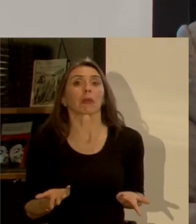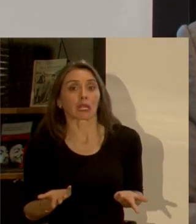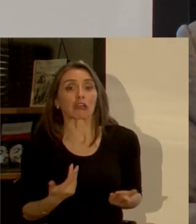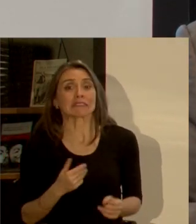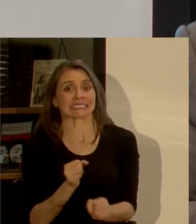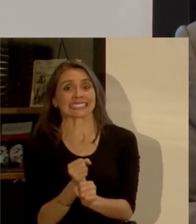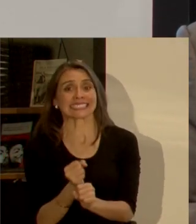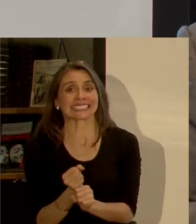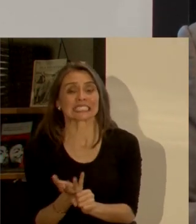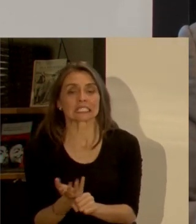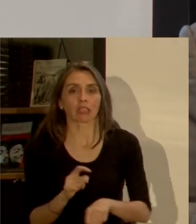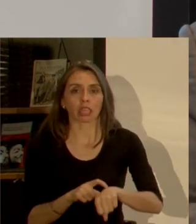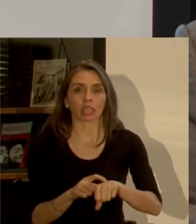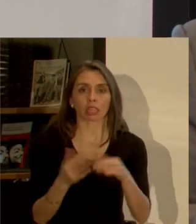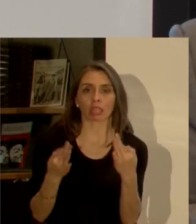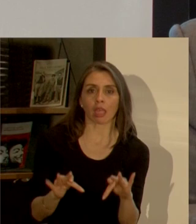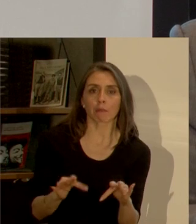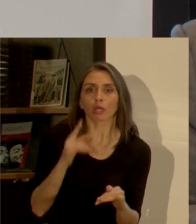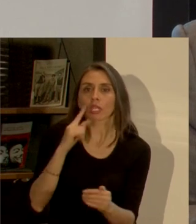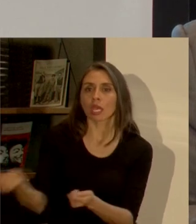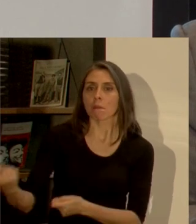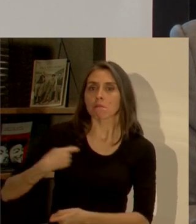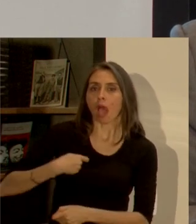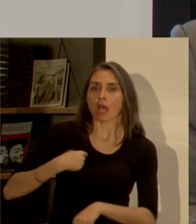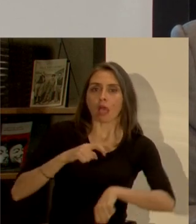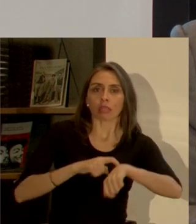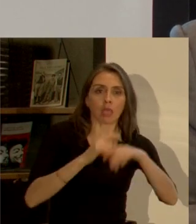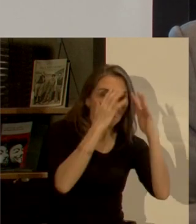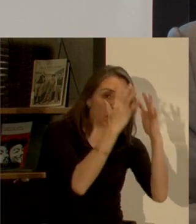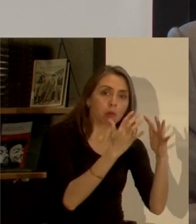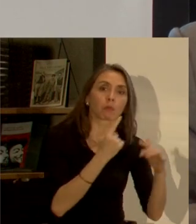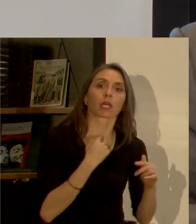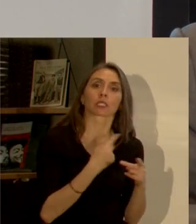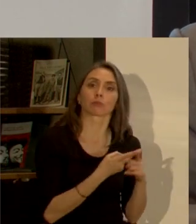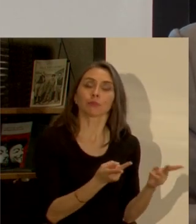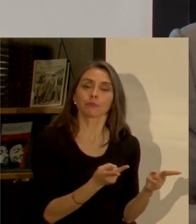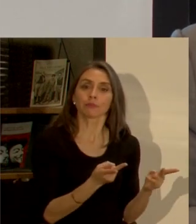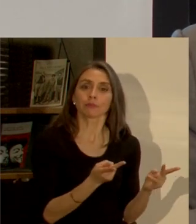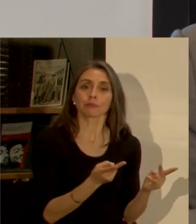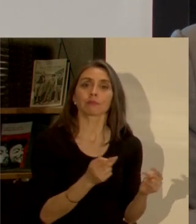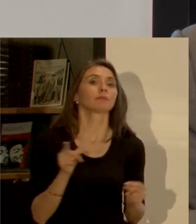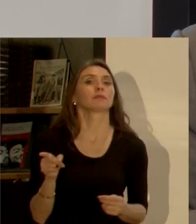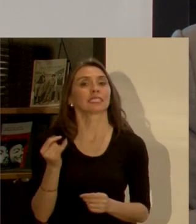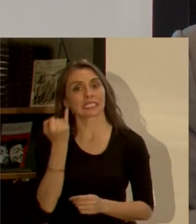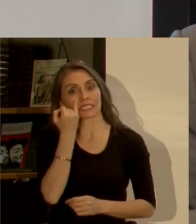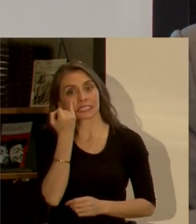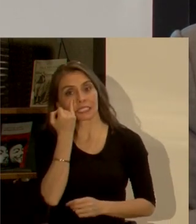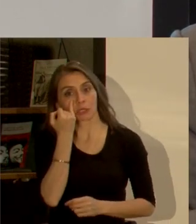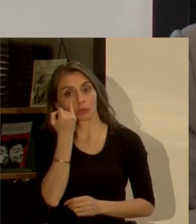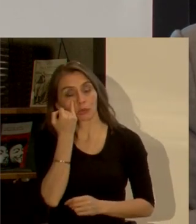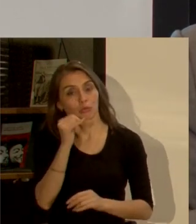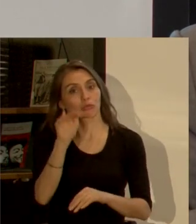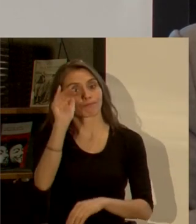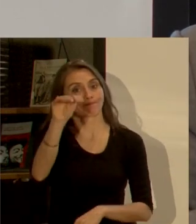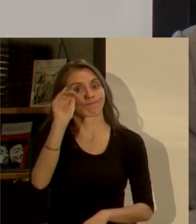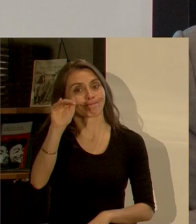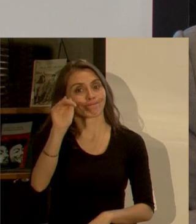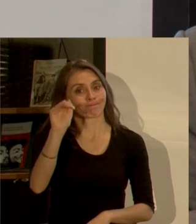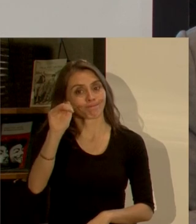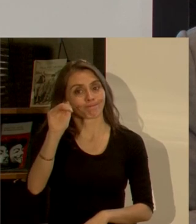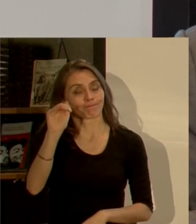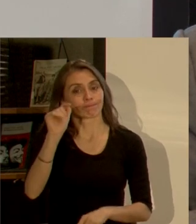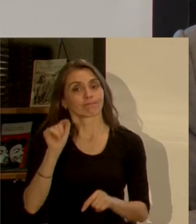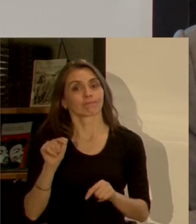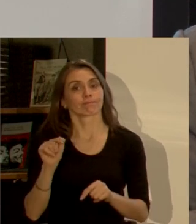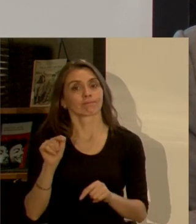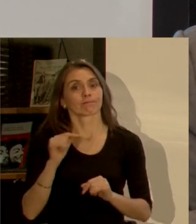el tiempo quien financia el tiempo que se dedica para el interés público y ahí el instituto ha puesto sobre el acento y esto